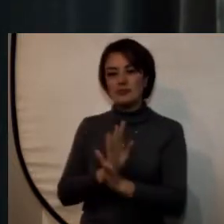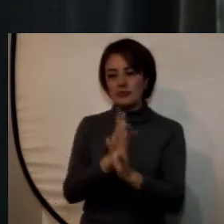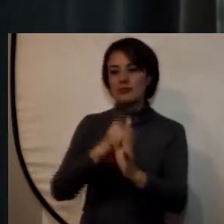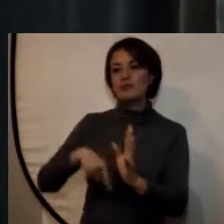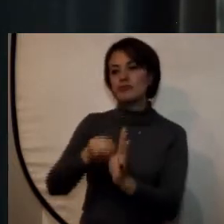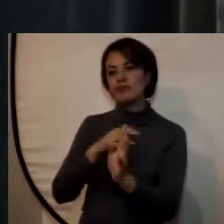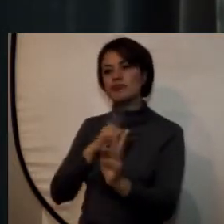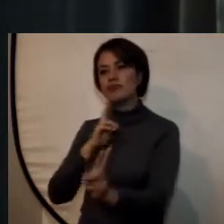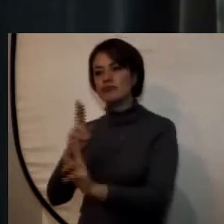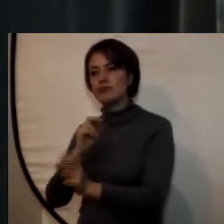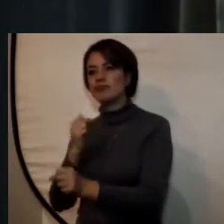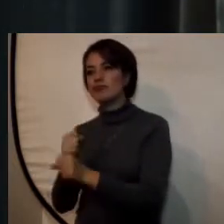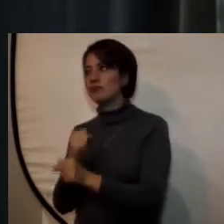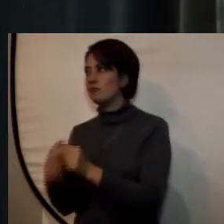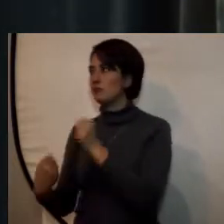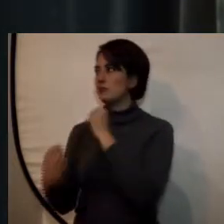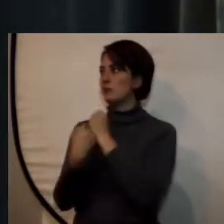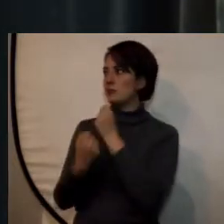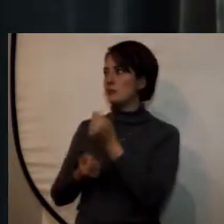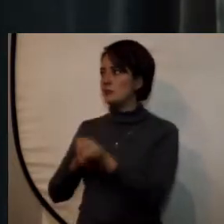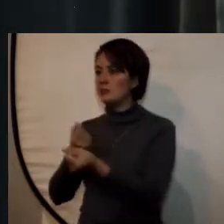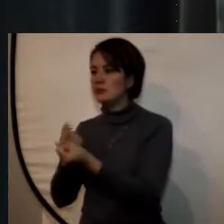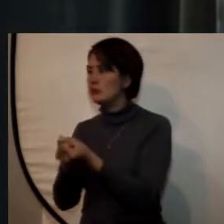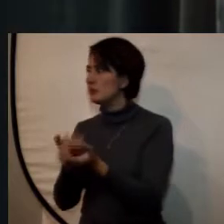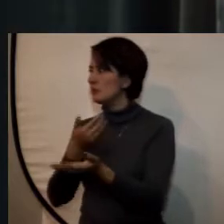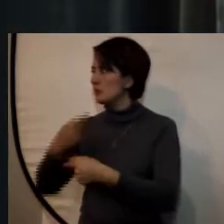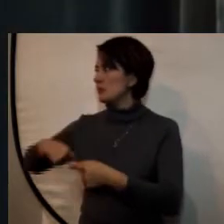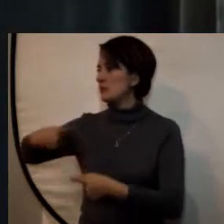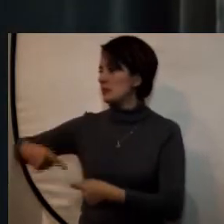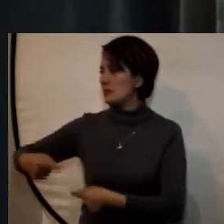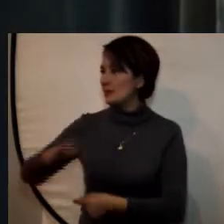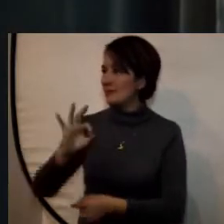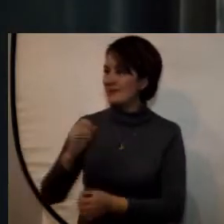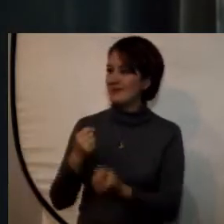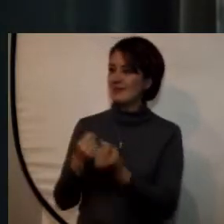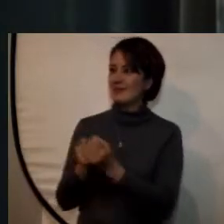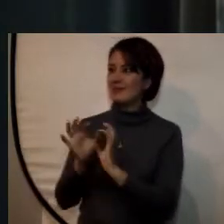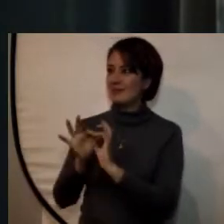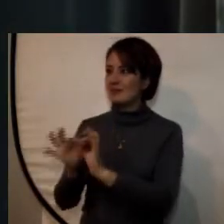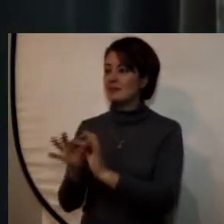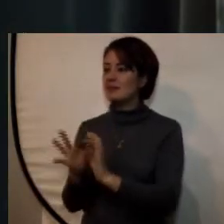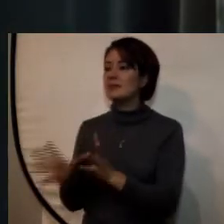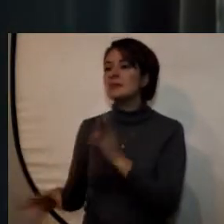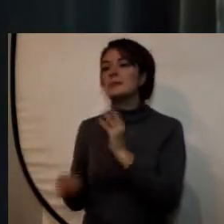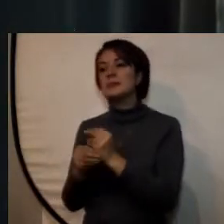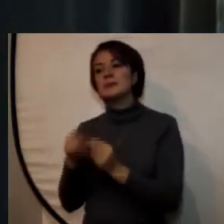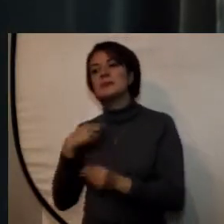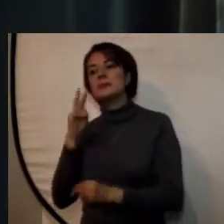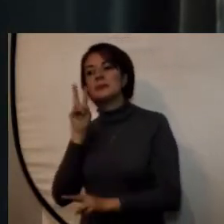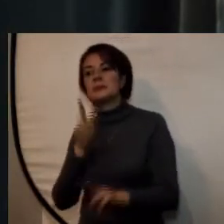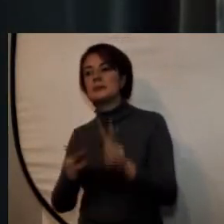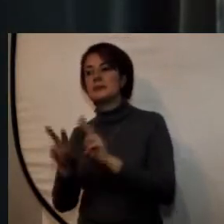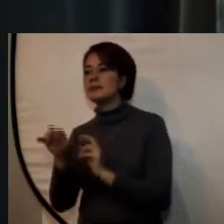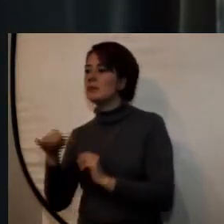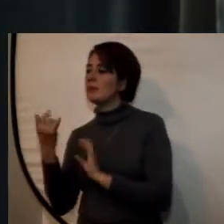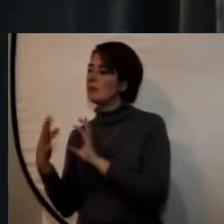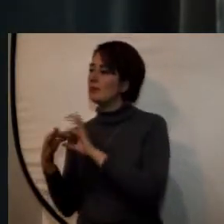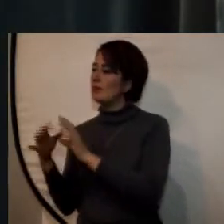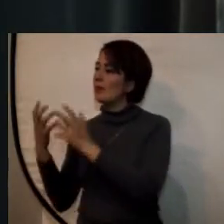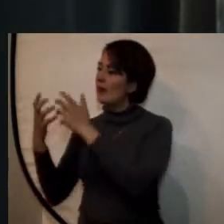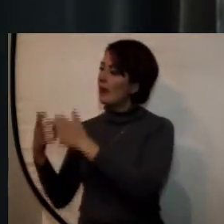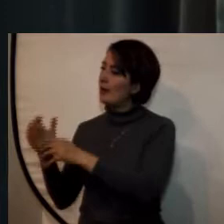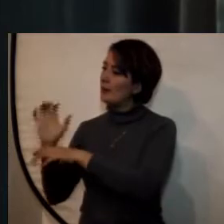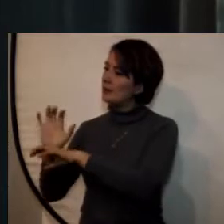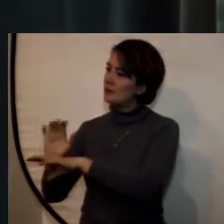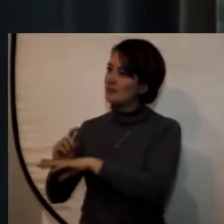muy permanente un apoyo constante y a la vez hemos venido desechando vínculos con otras empresas